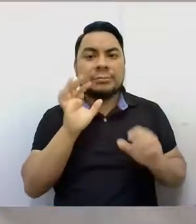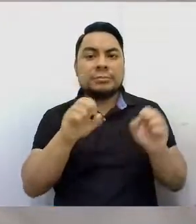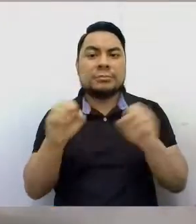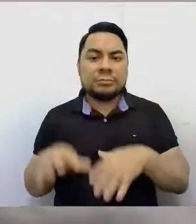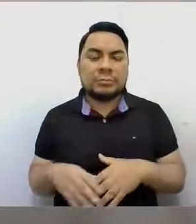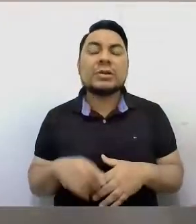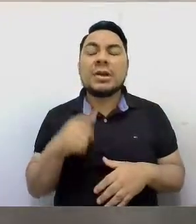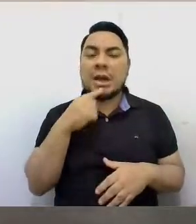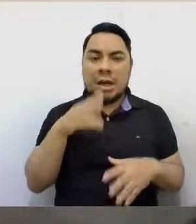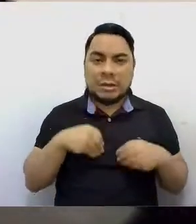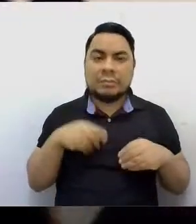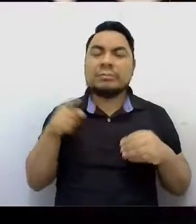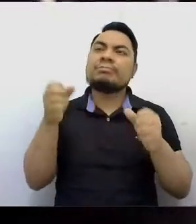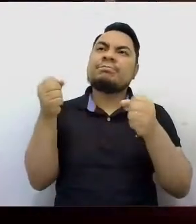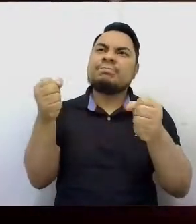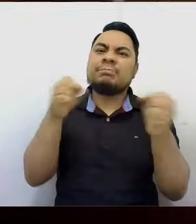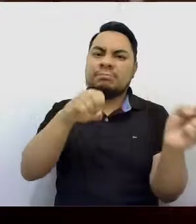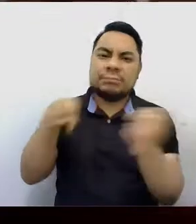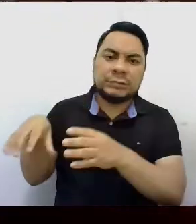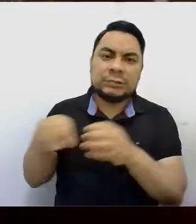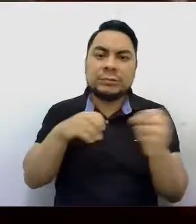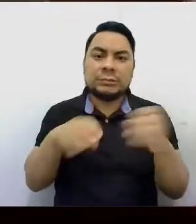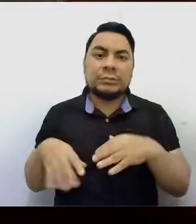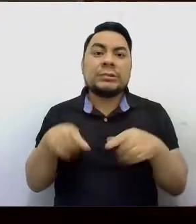mercadería, esta fue retirada previamente.